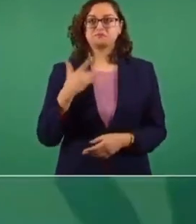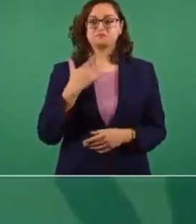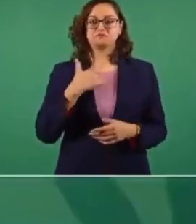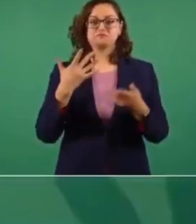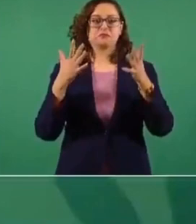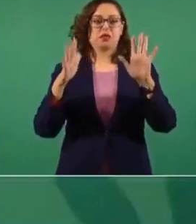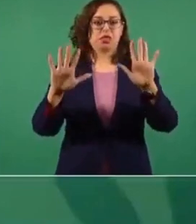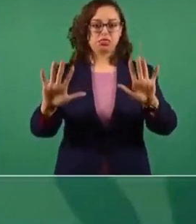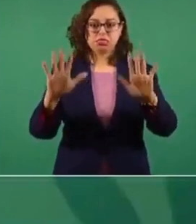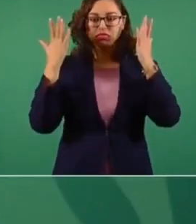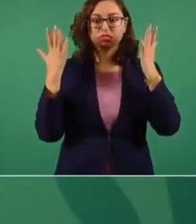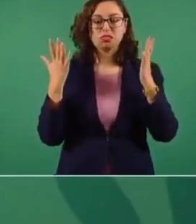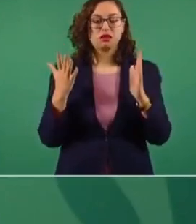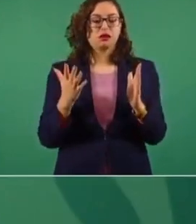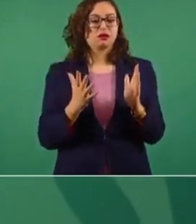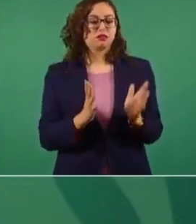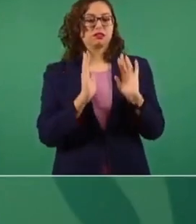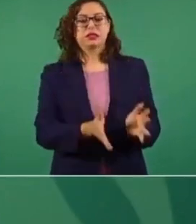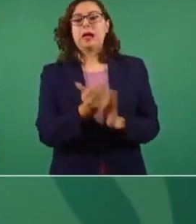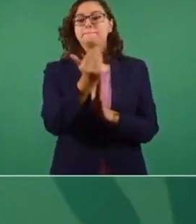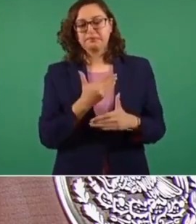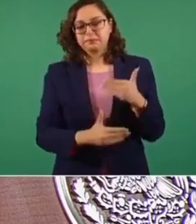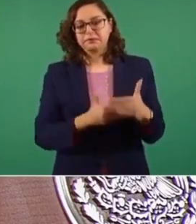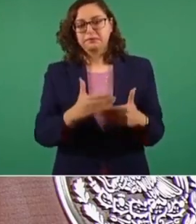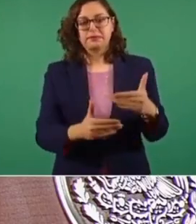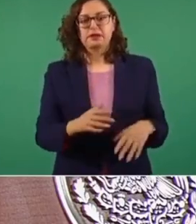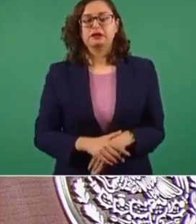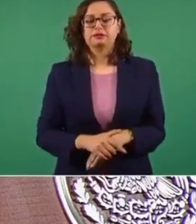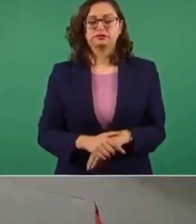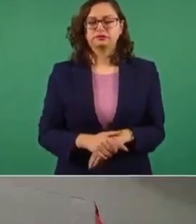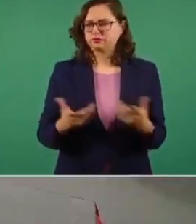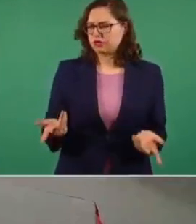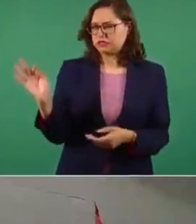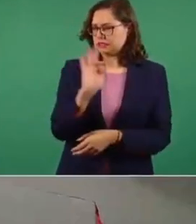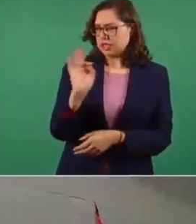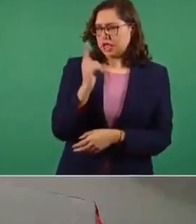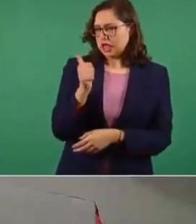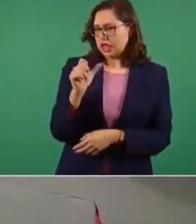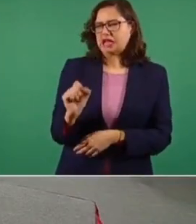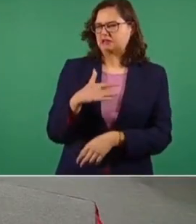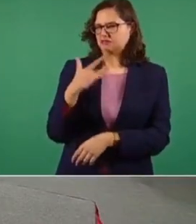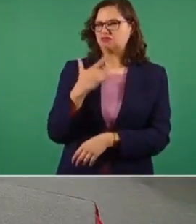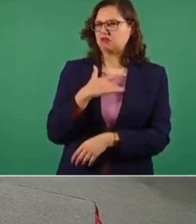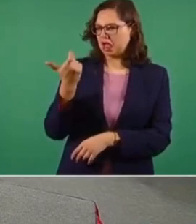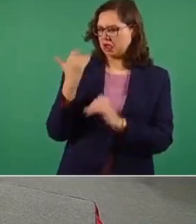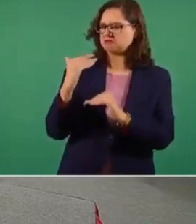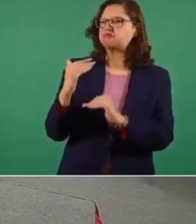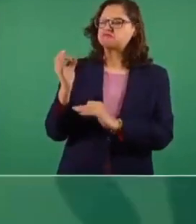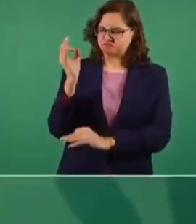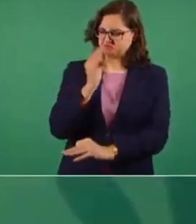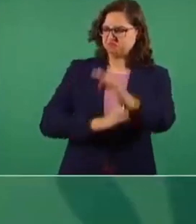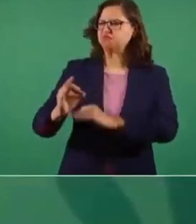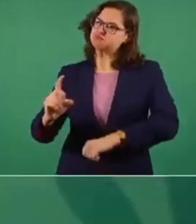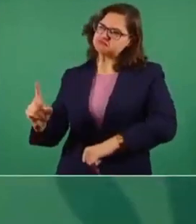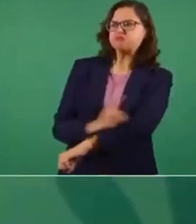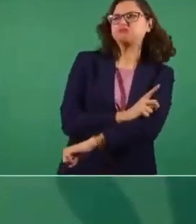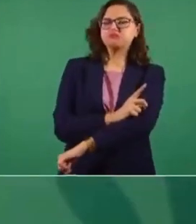ya están entregando cilindros con la mitad. ¿No es que se estén desquitando estos gaseros con el consumidor a partir de este tope de los precios? No, no, no.